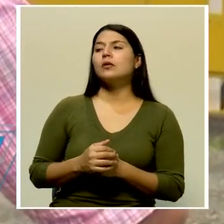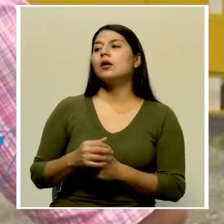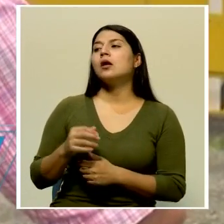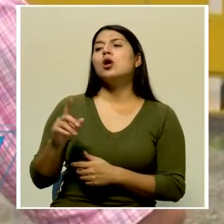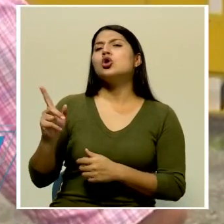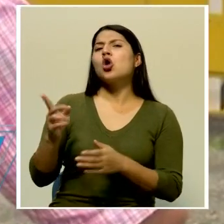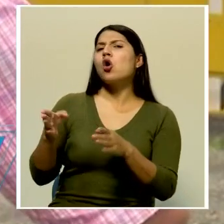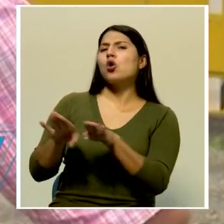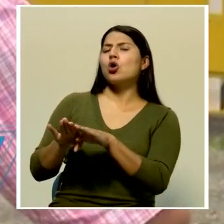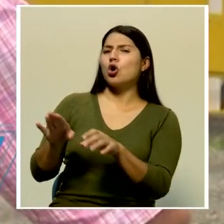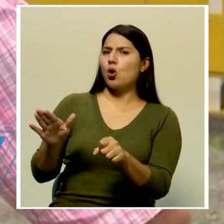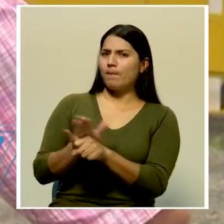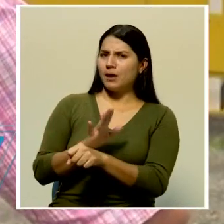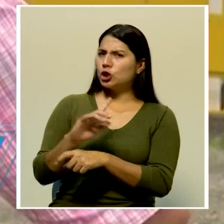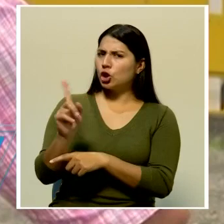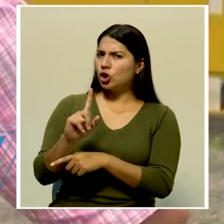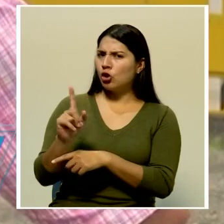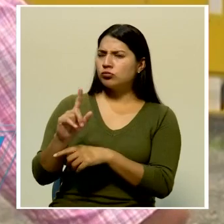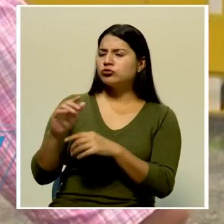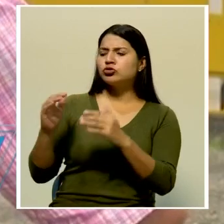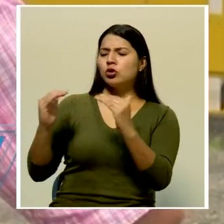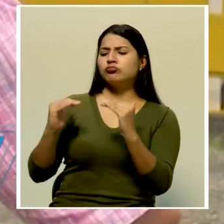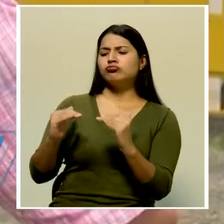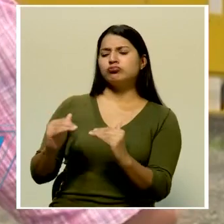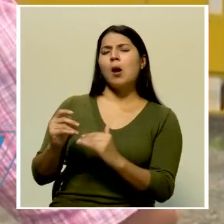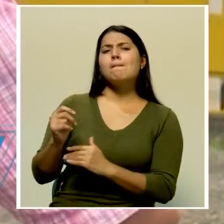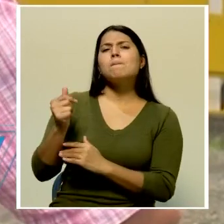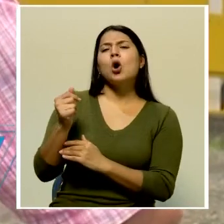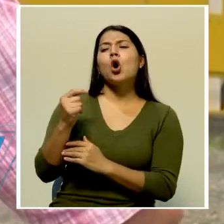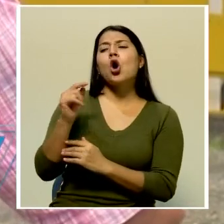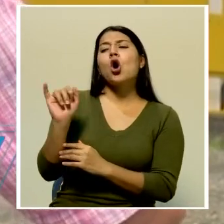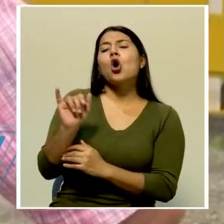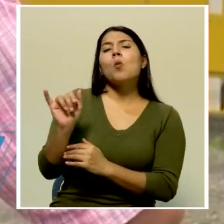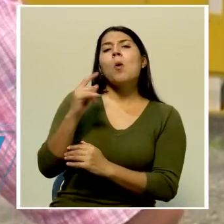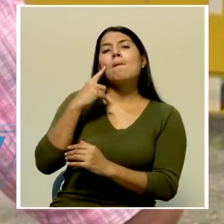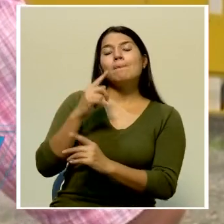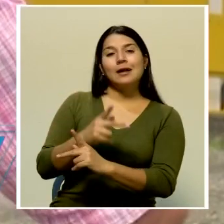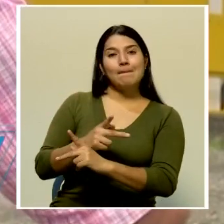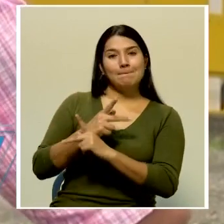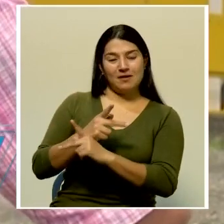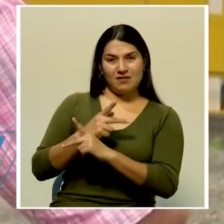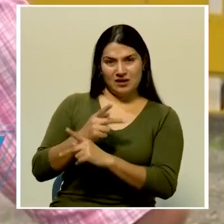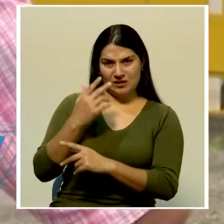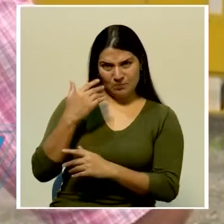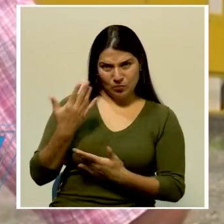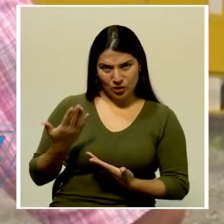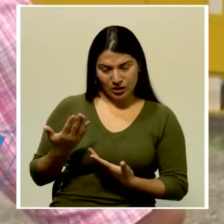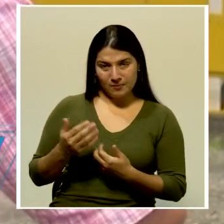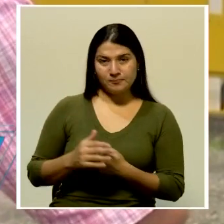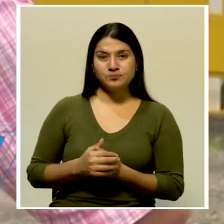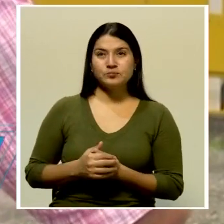solo de forma preventiva. En realidad eso es porque